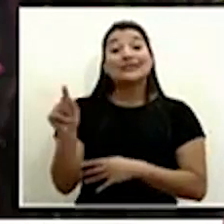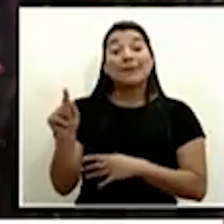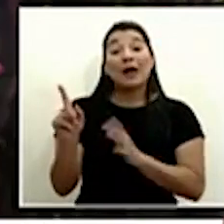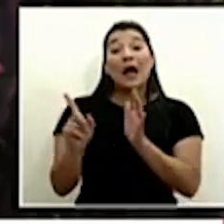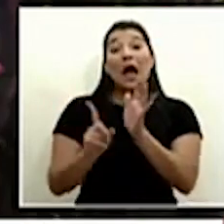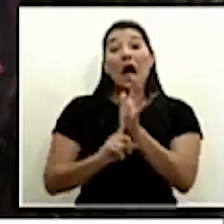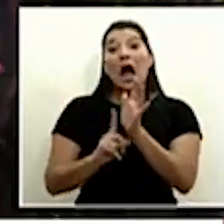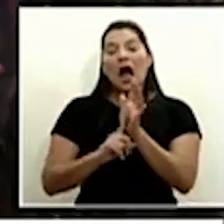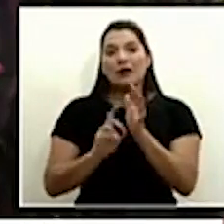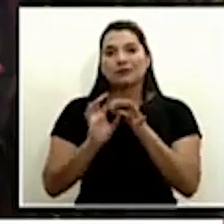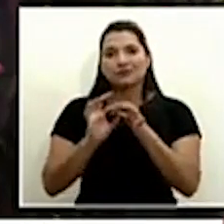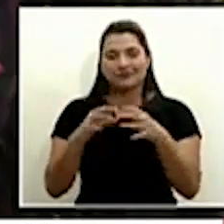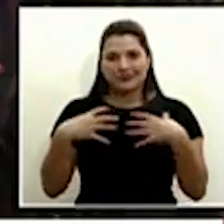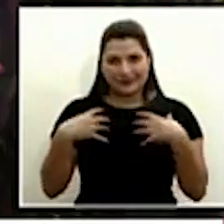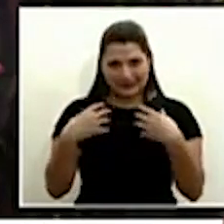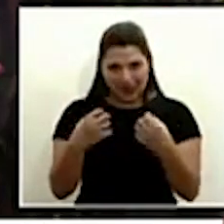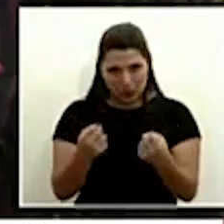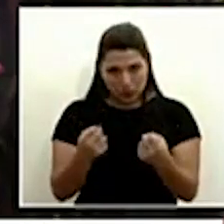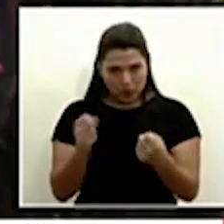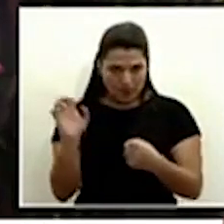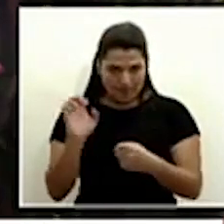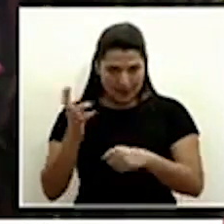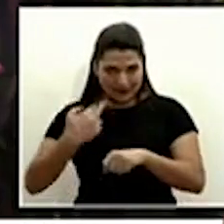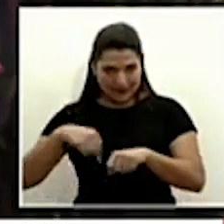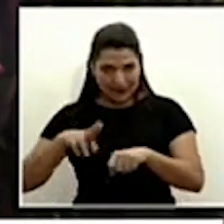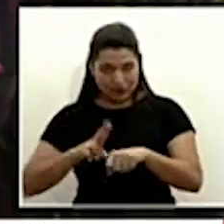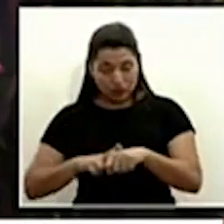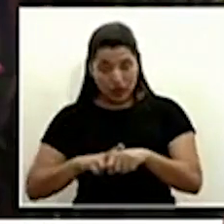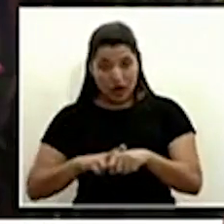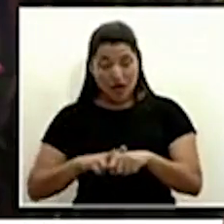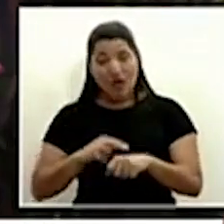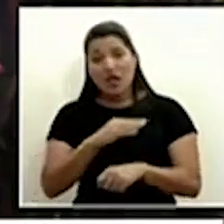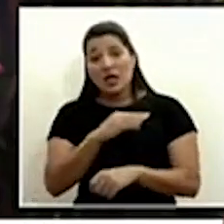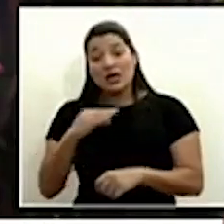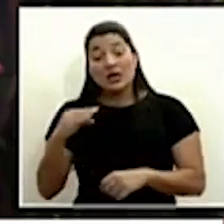Y dentro de la gravedad que usted está planteando, señor Ministro,